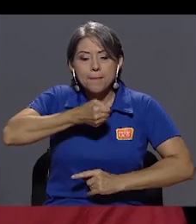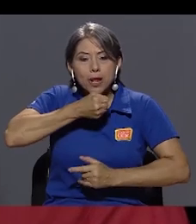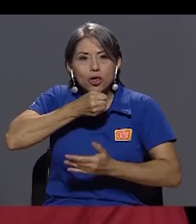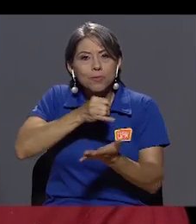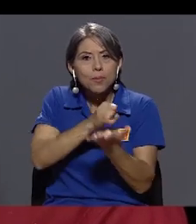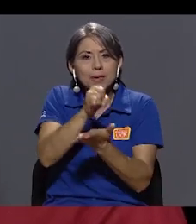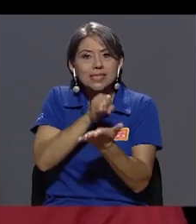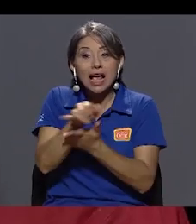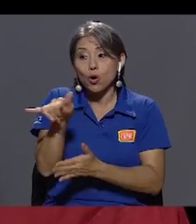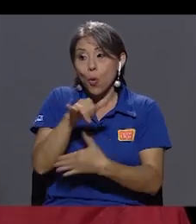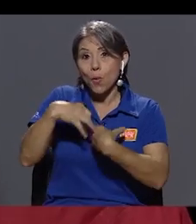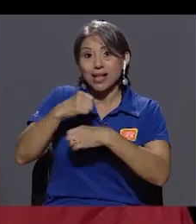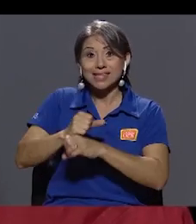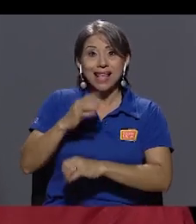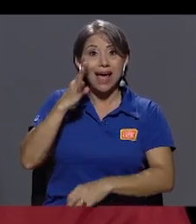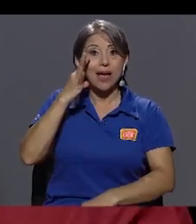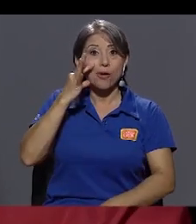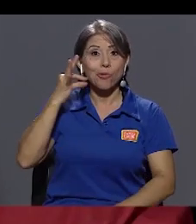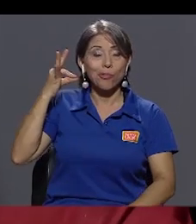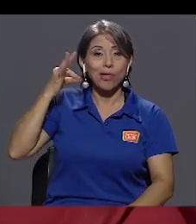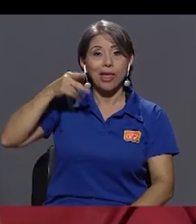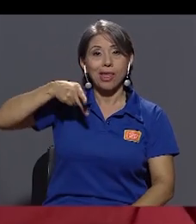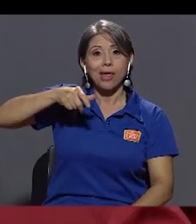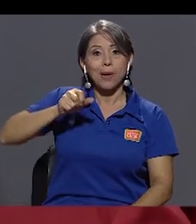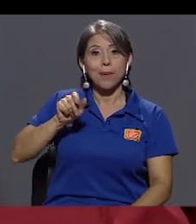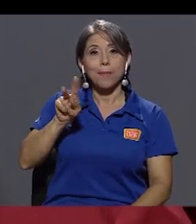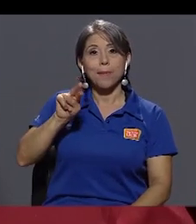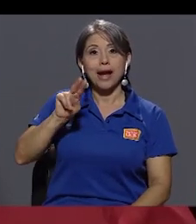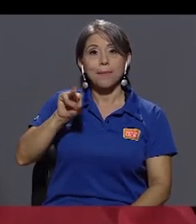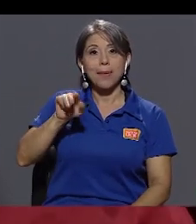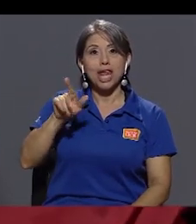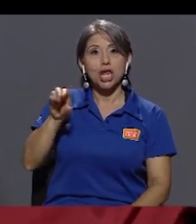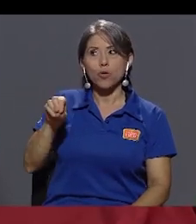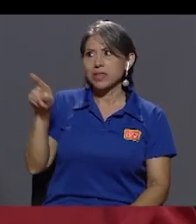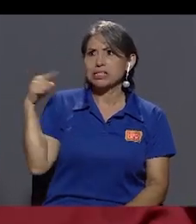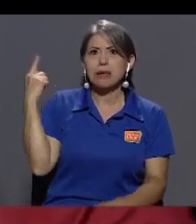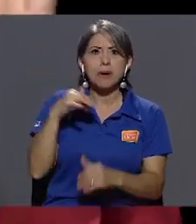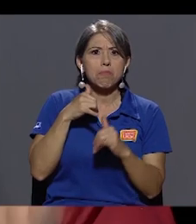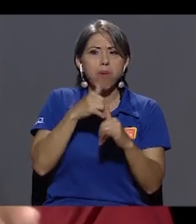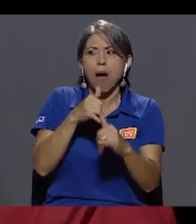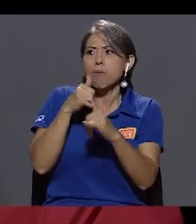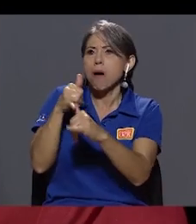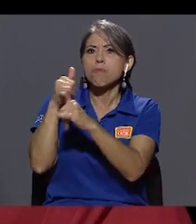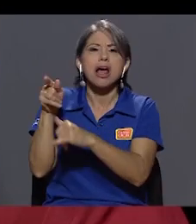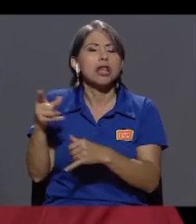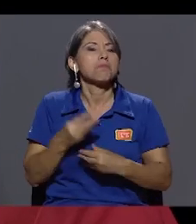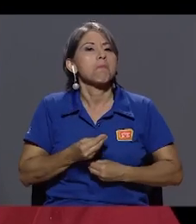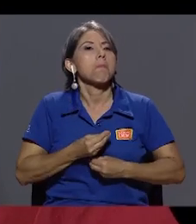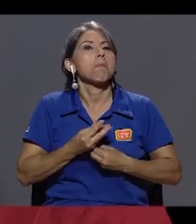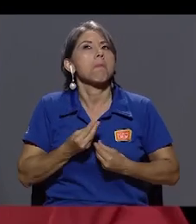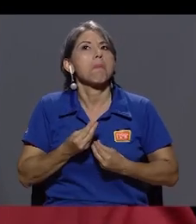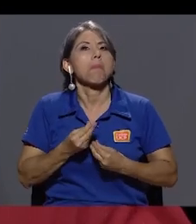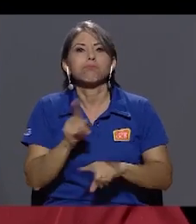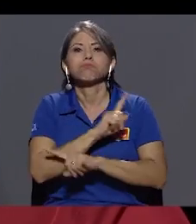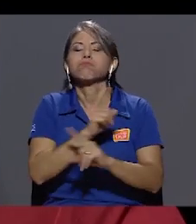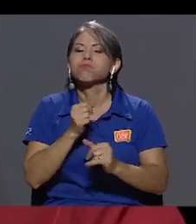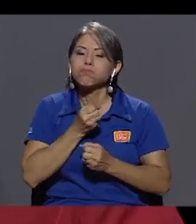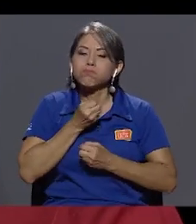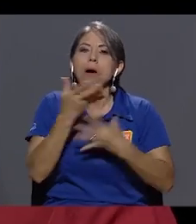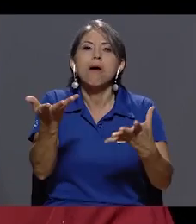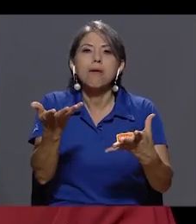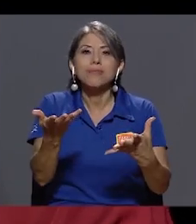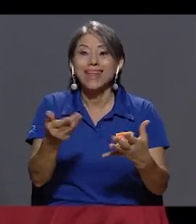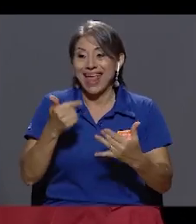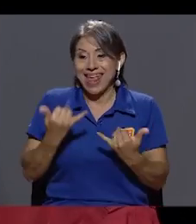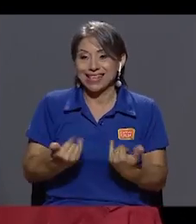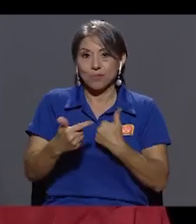investigativo, como decía Parmenio. A le llegaban denuncias de todo lado. Y sin temor a nada, él las tiraba. No hay, en ese momento, un